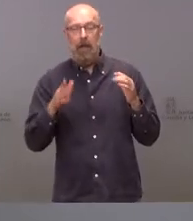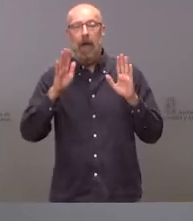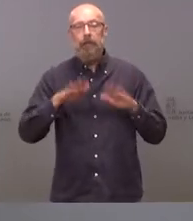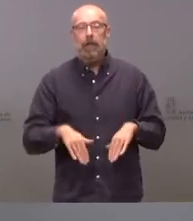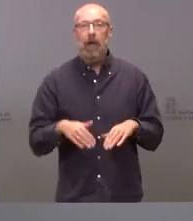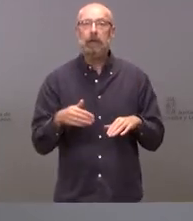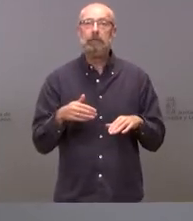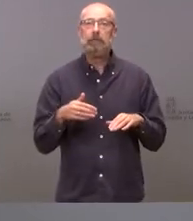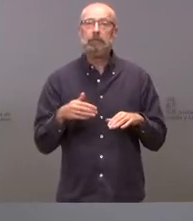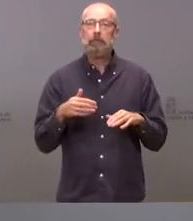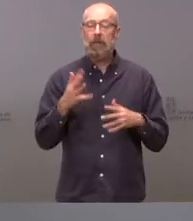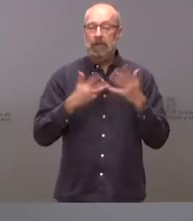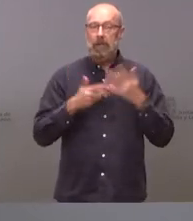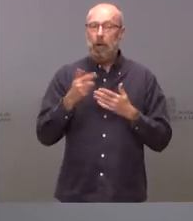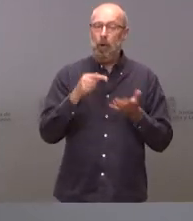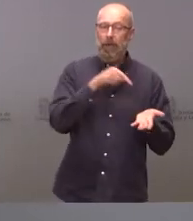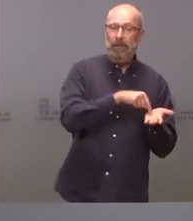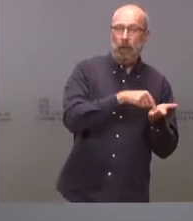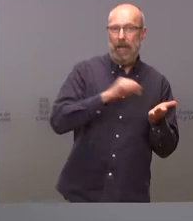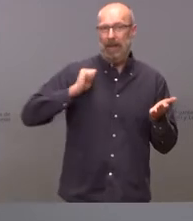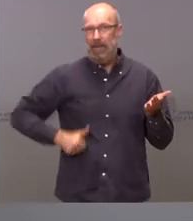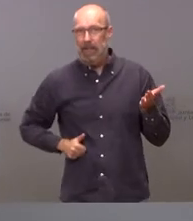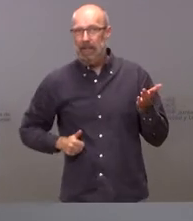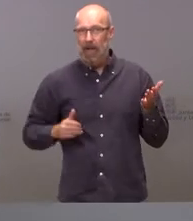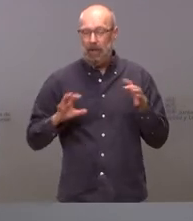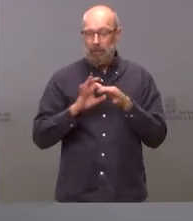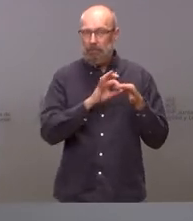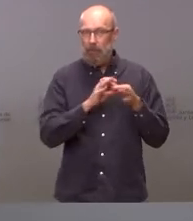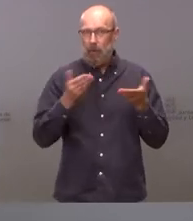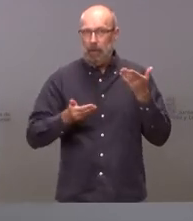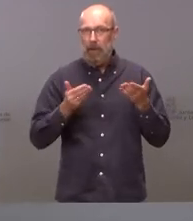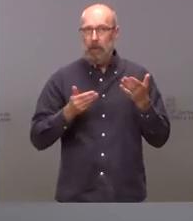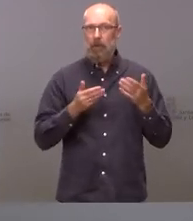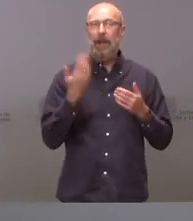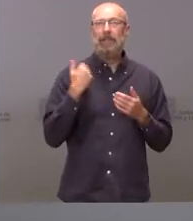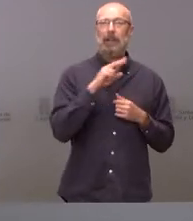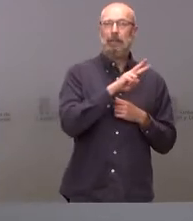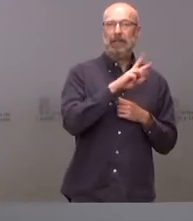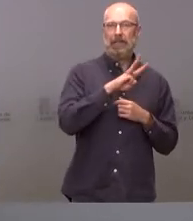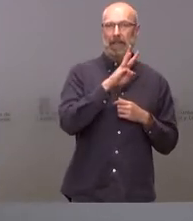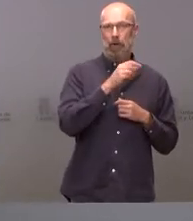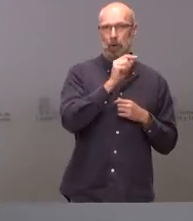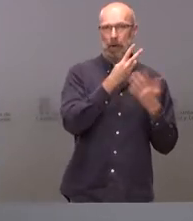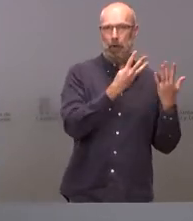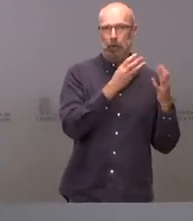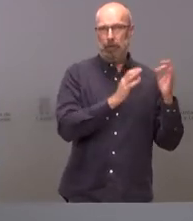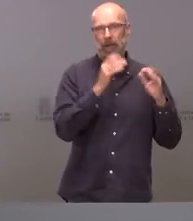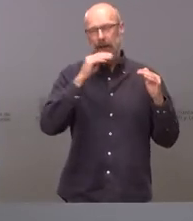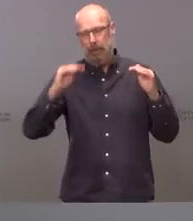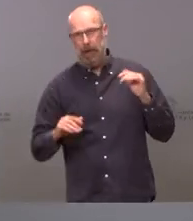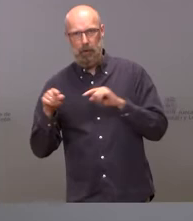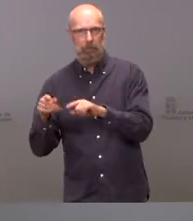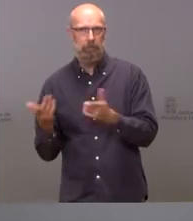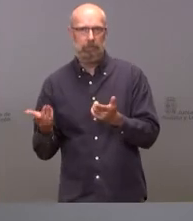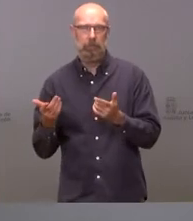deuda sobre PIB se reducirá desde el 23,8% hasta el 23%, no obstante lo cual, saben ustedes que Castillo está entre